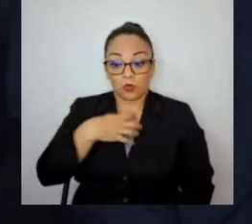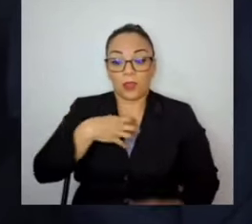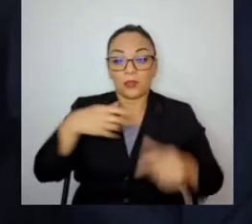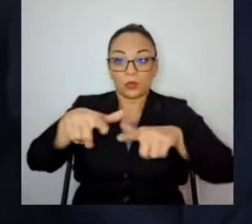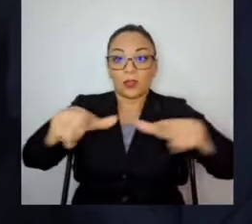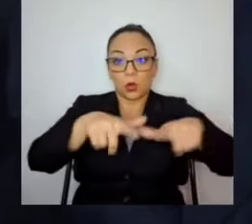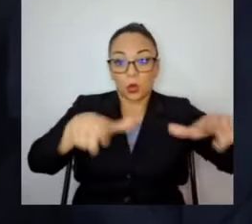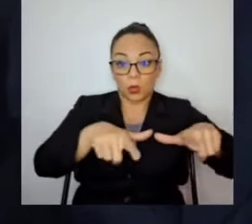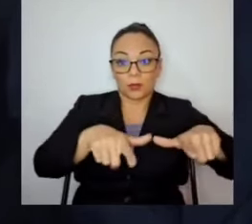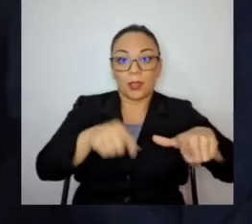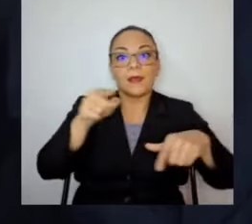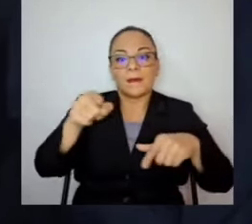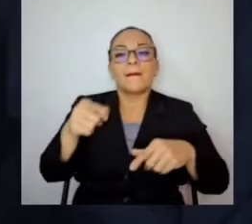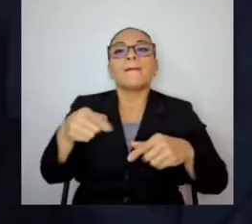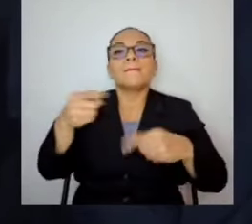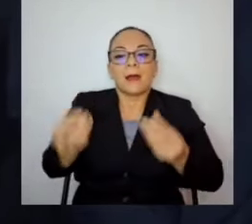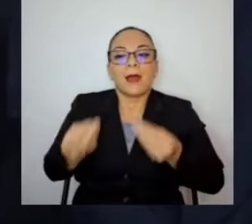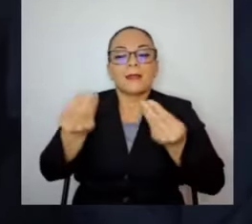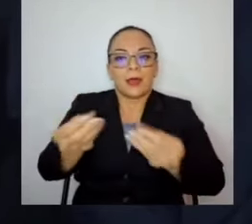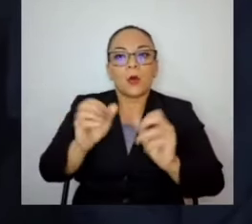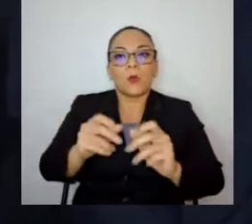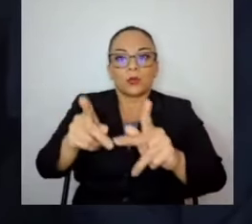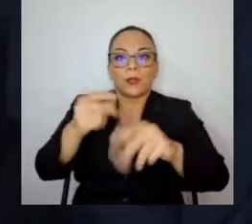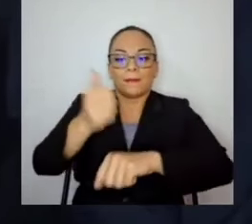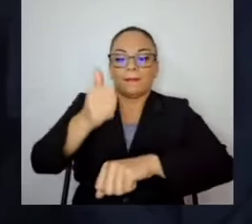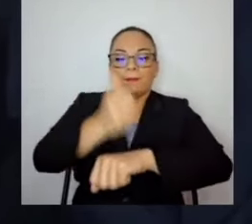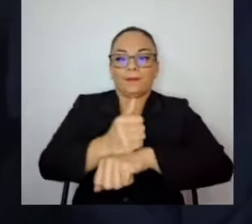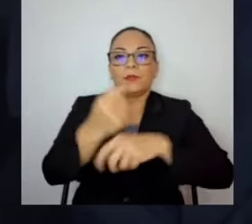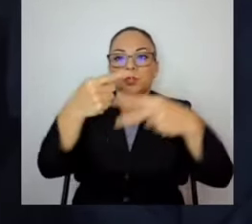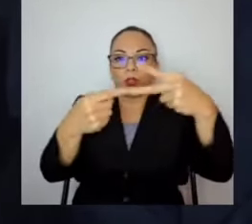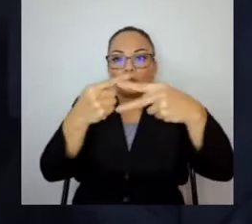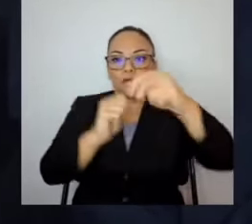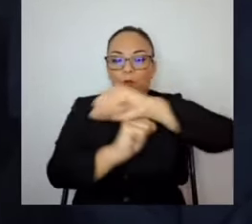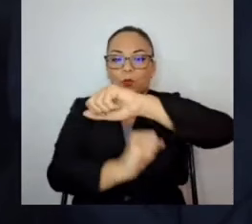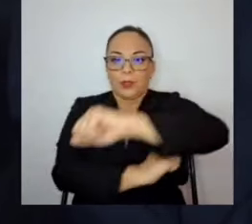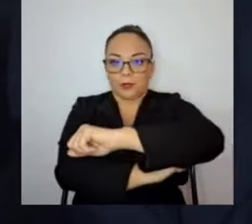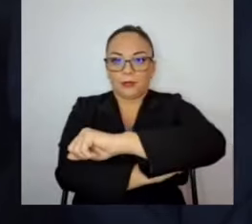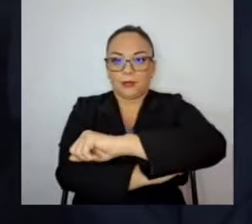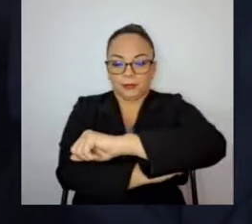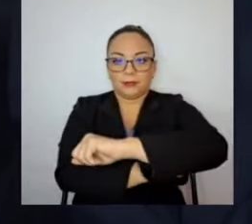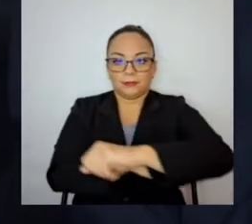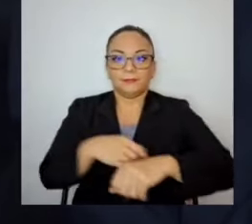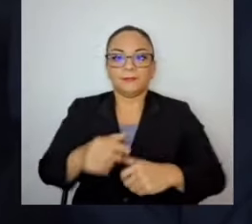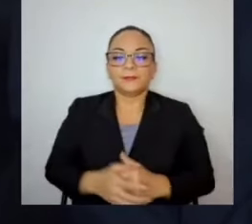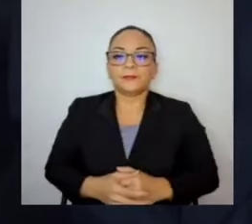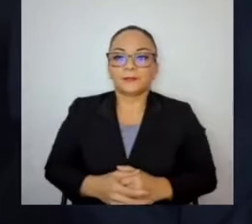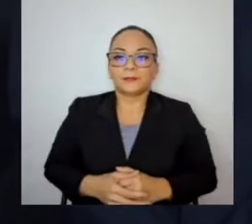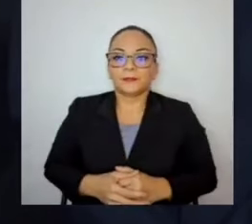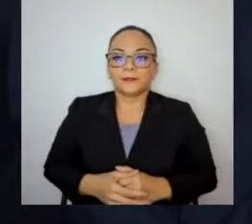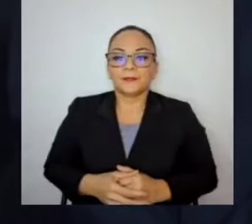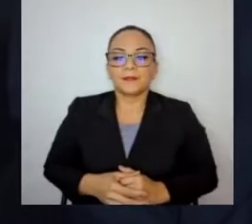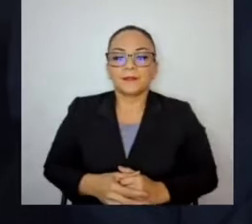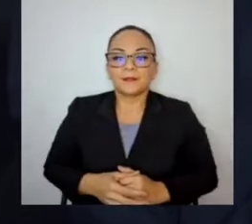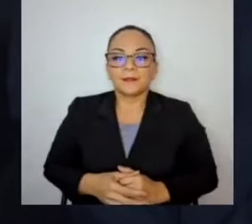facilitar que se puedan instalar esos puentes en el lugar indicado y